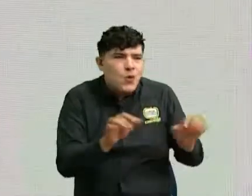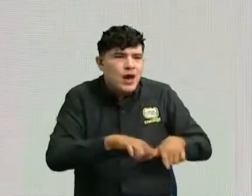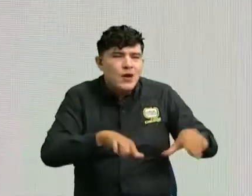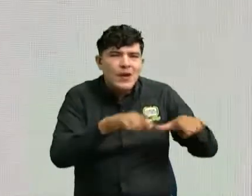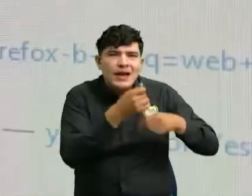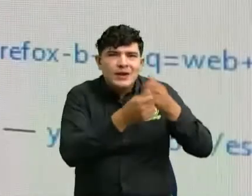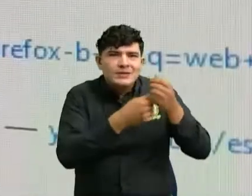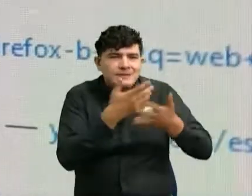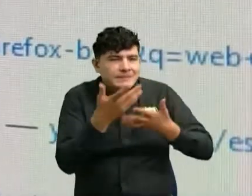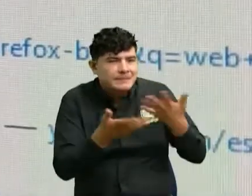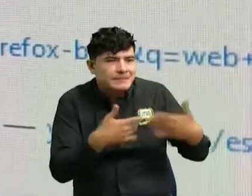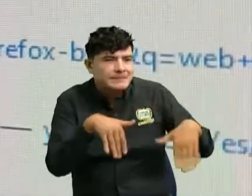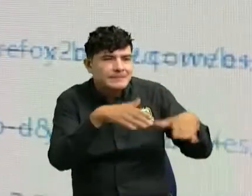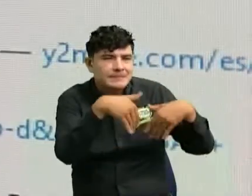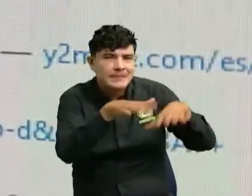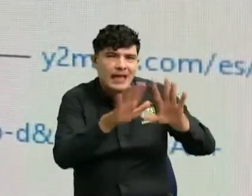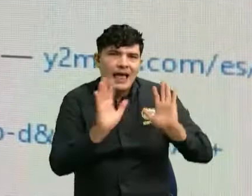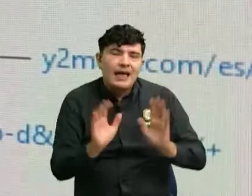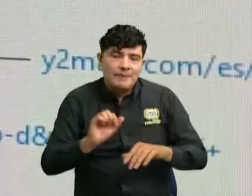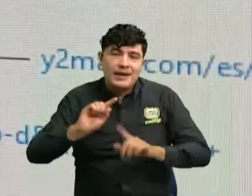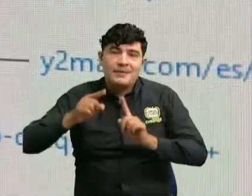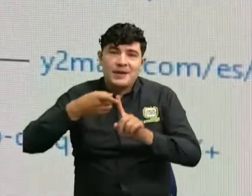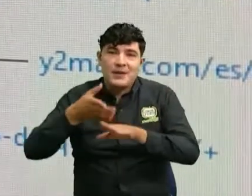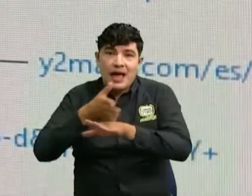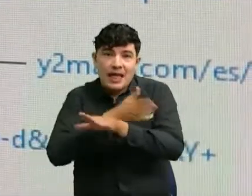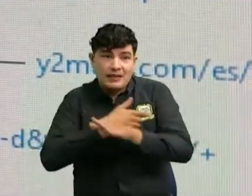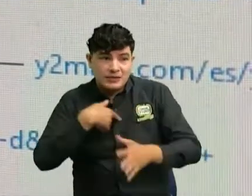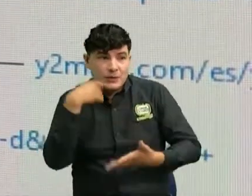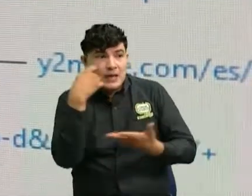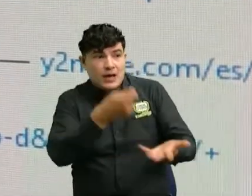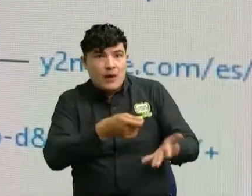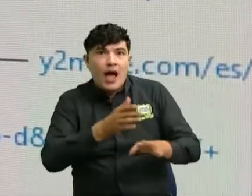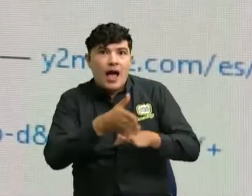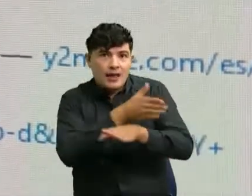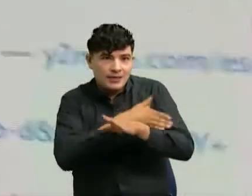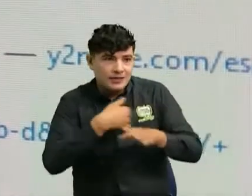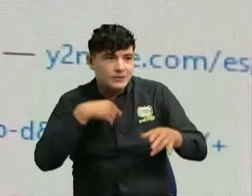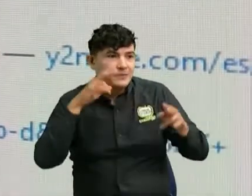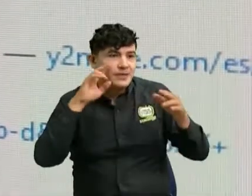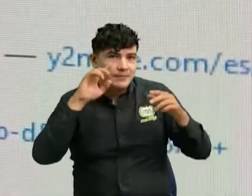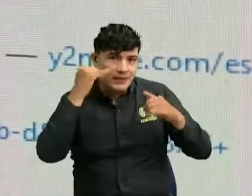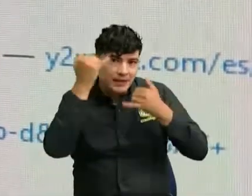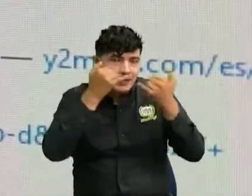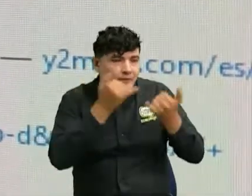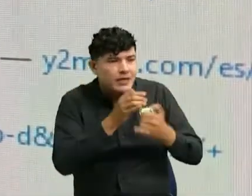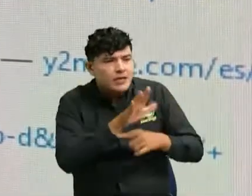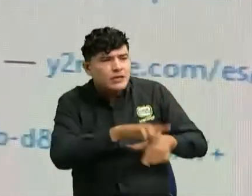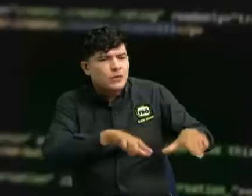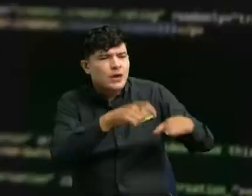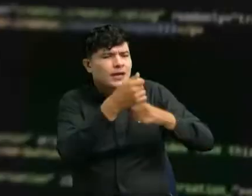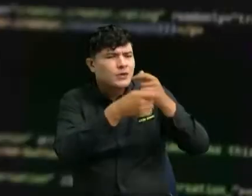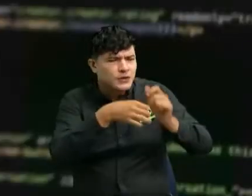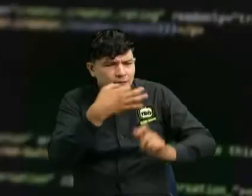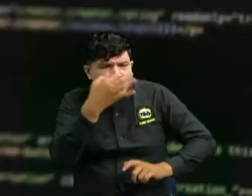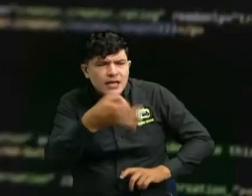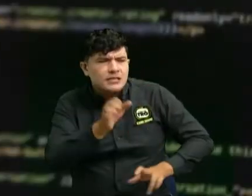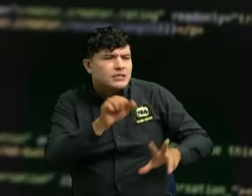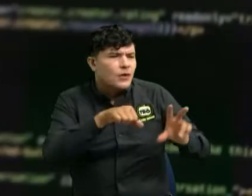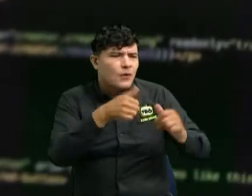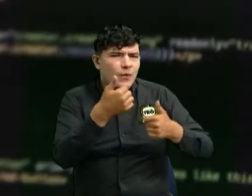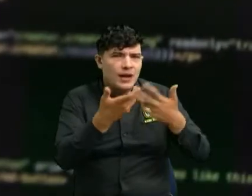identificar y saber si es real o no la persona que le estafó y en ese caso pues vendrá el proceso penal